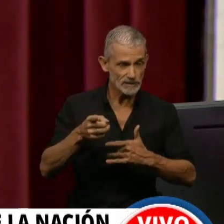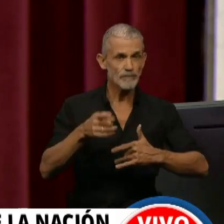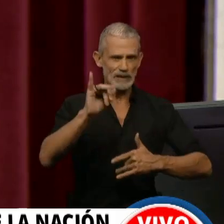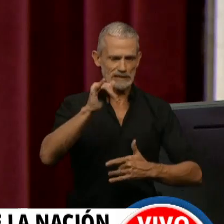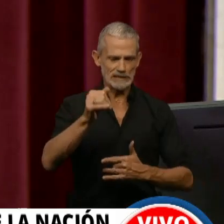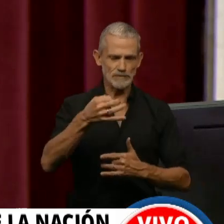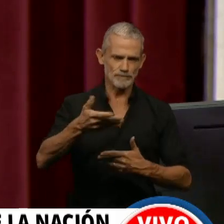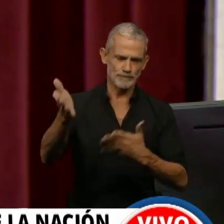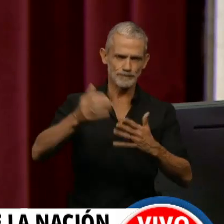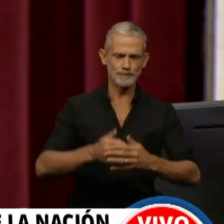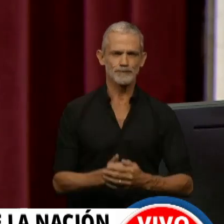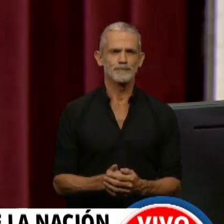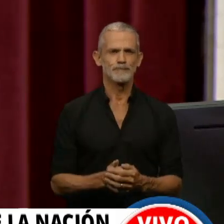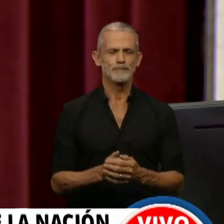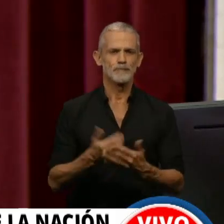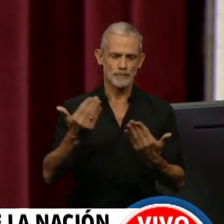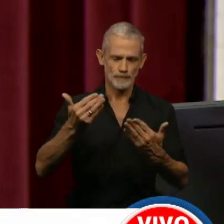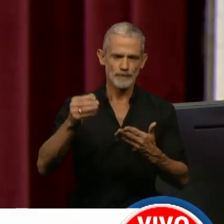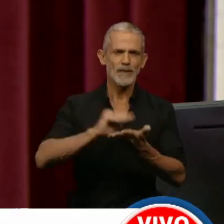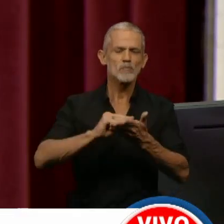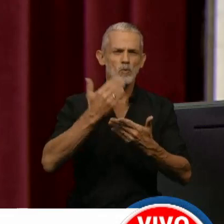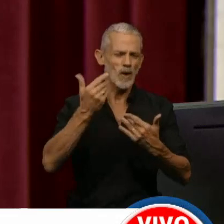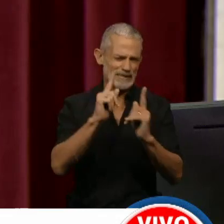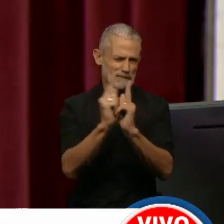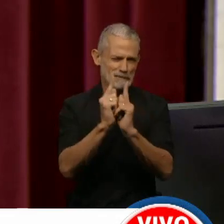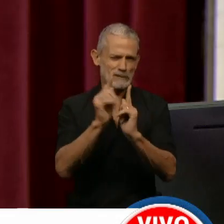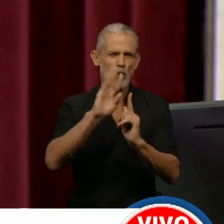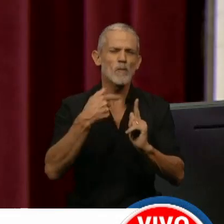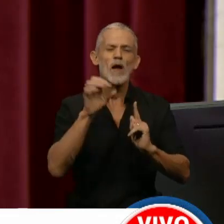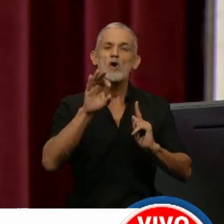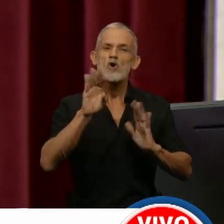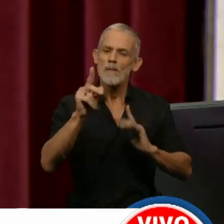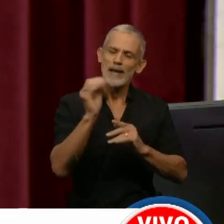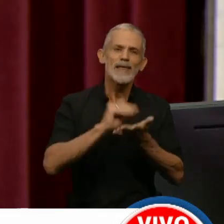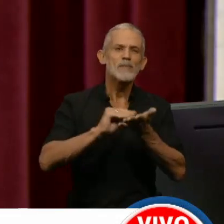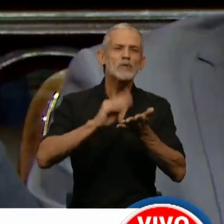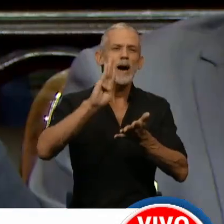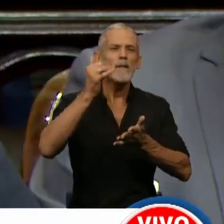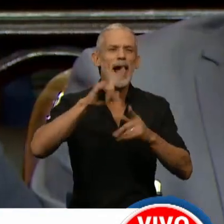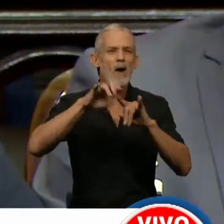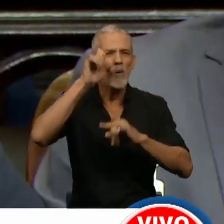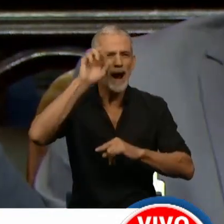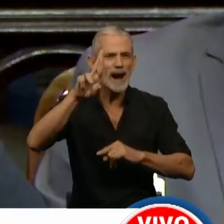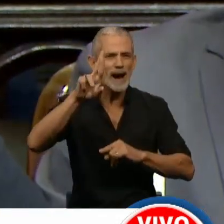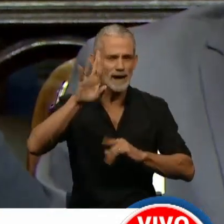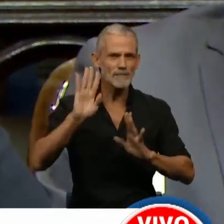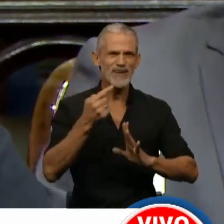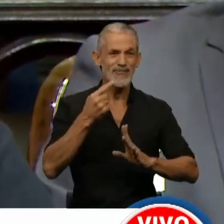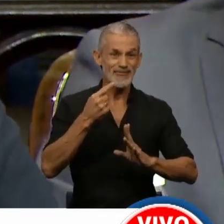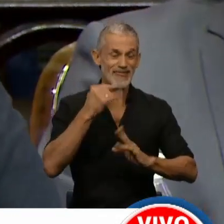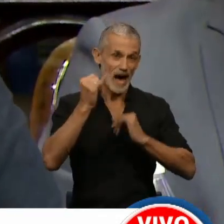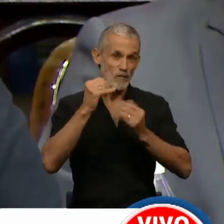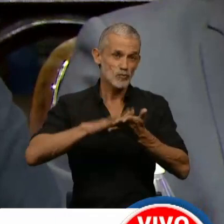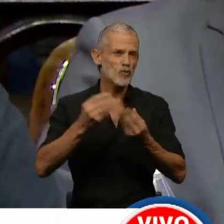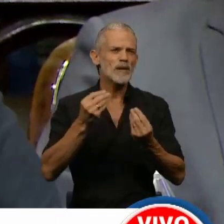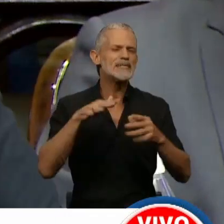Sí, como no, presidente. Gracias, presidente. No, muy breve, porque le había nombrado a la diputada Brauer que planteó